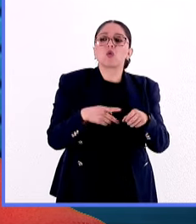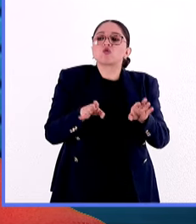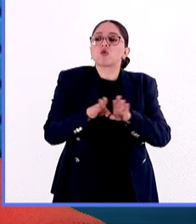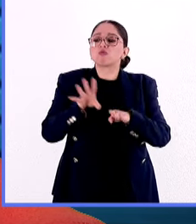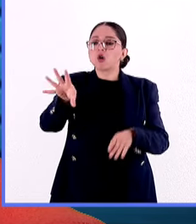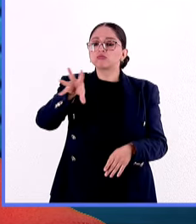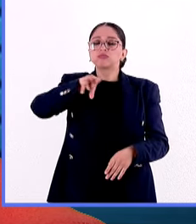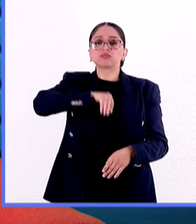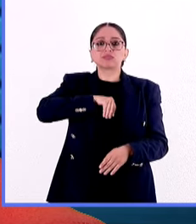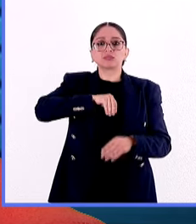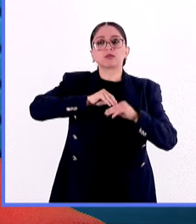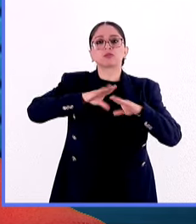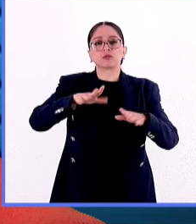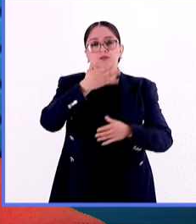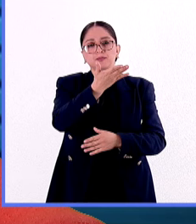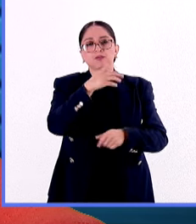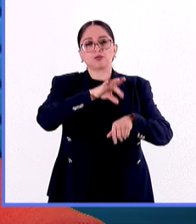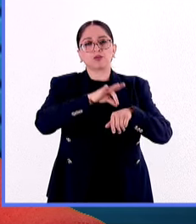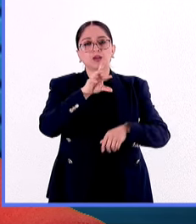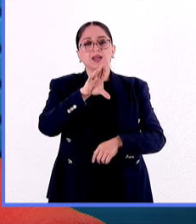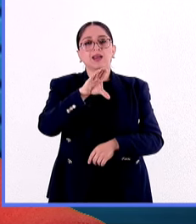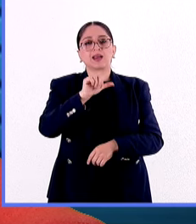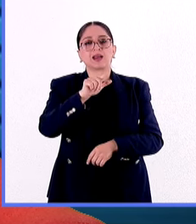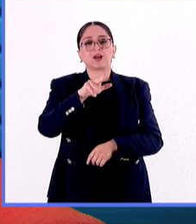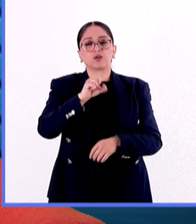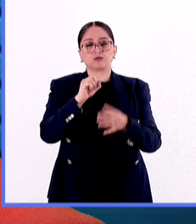Sobre ello nos explica hoy el doctor Carlos Rosales.